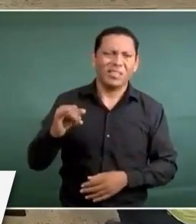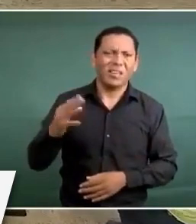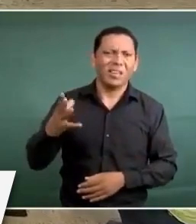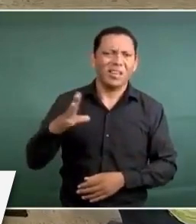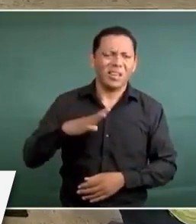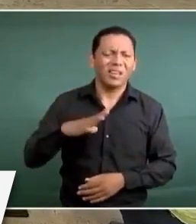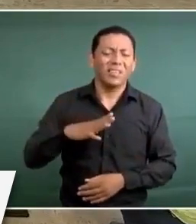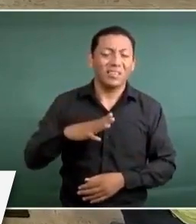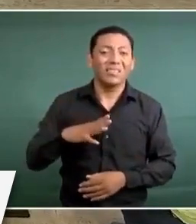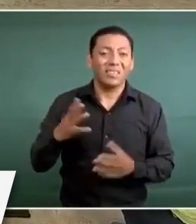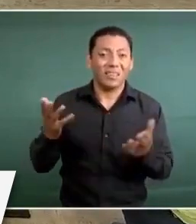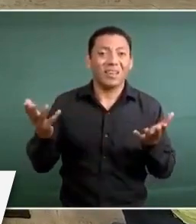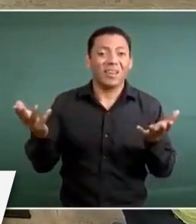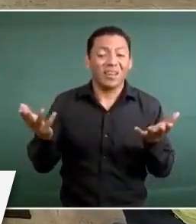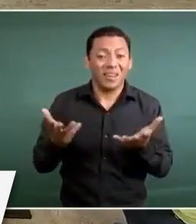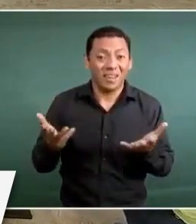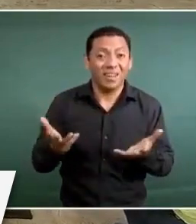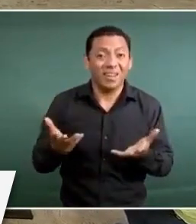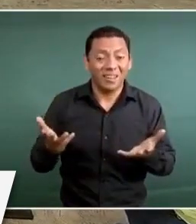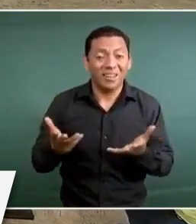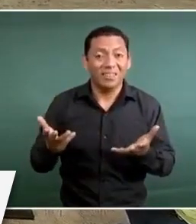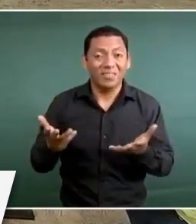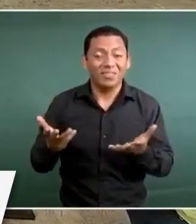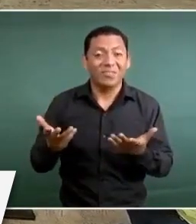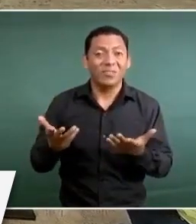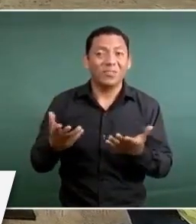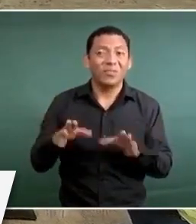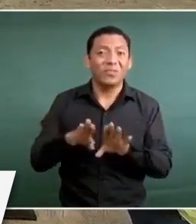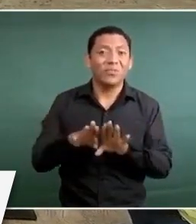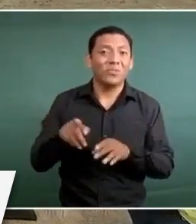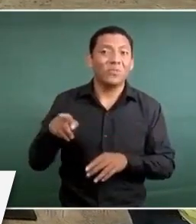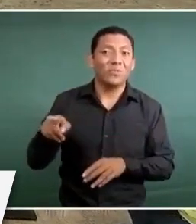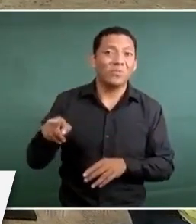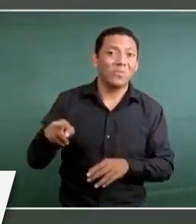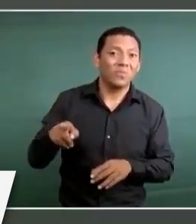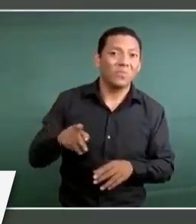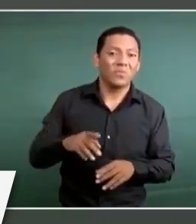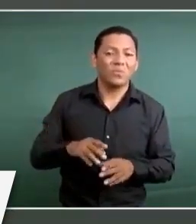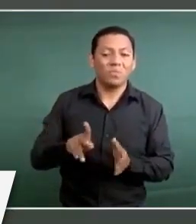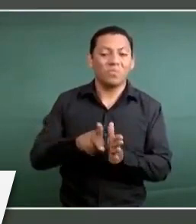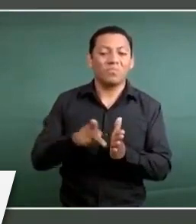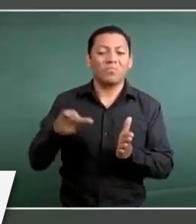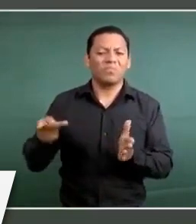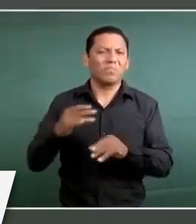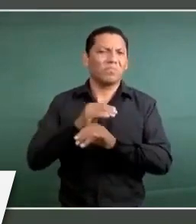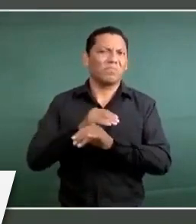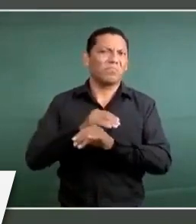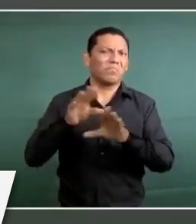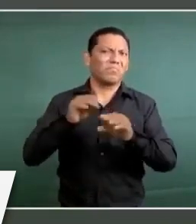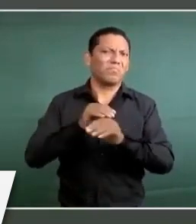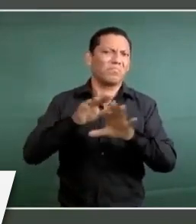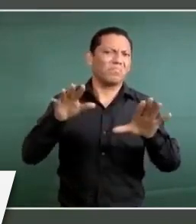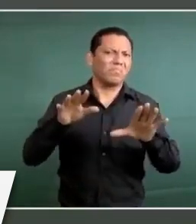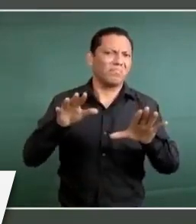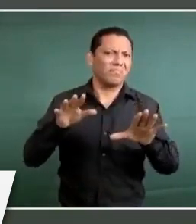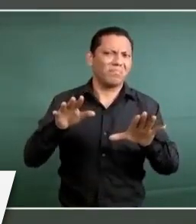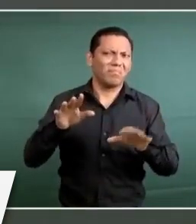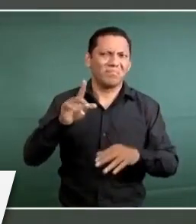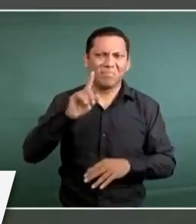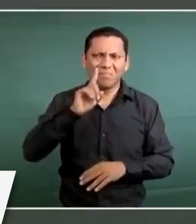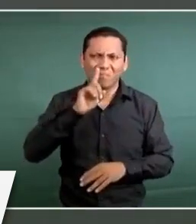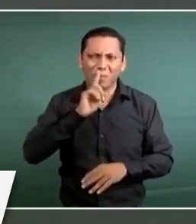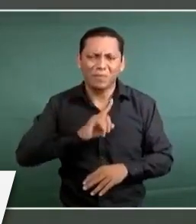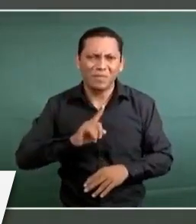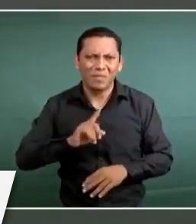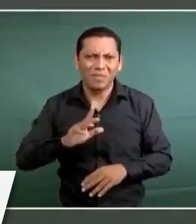actuando de acuerdo a la máxima de lampa del periodismo, de que la calumnia cuando no